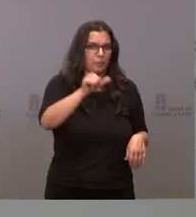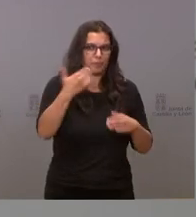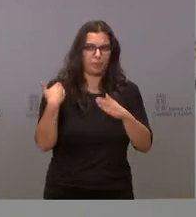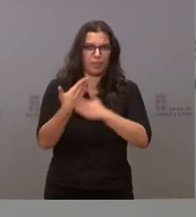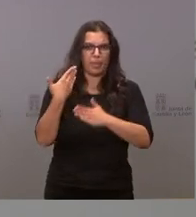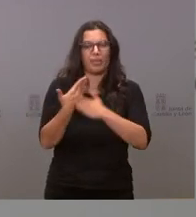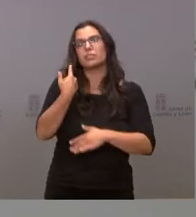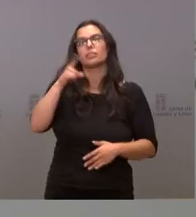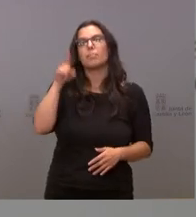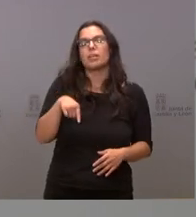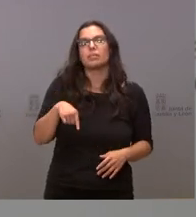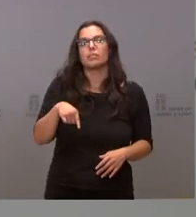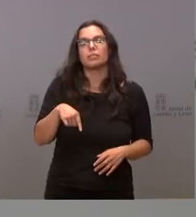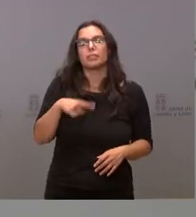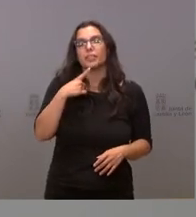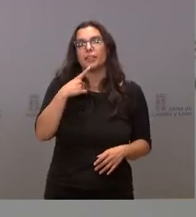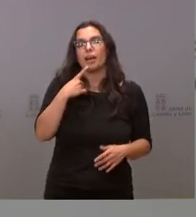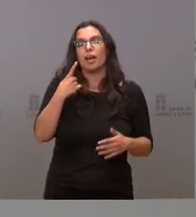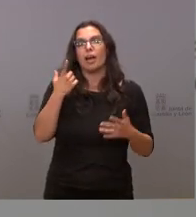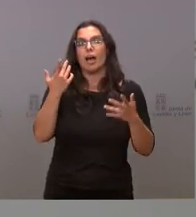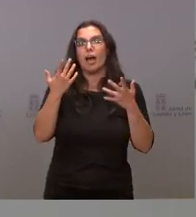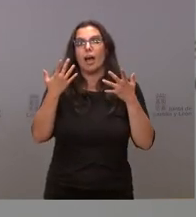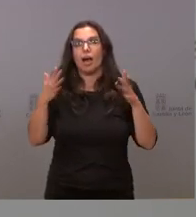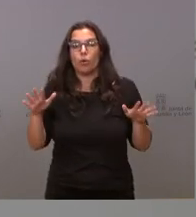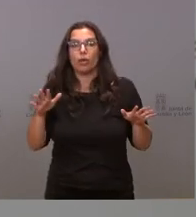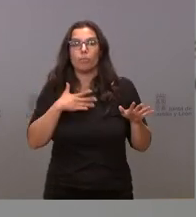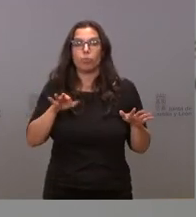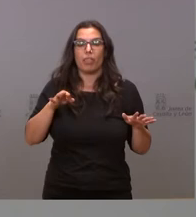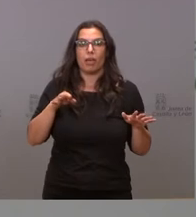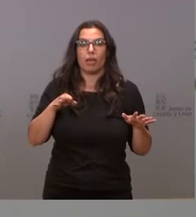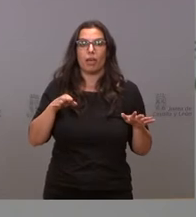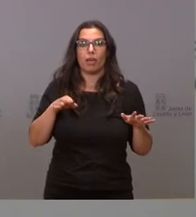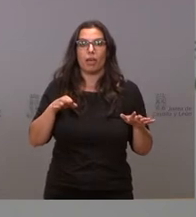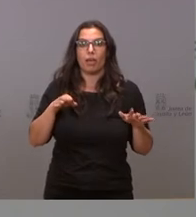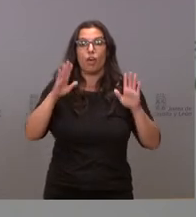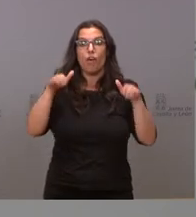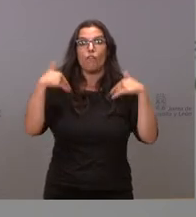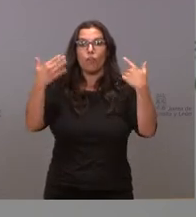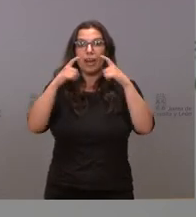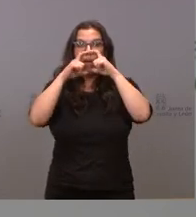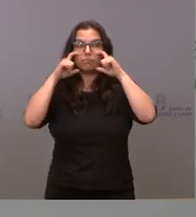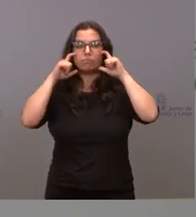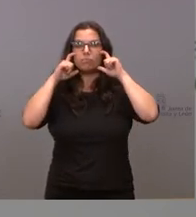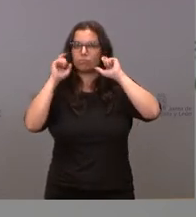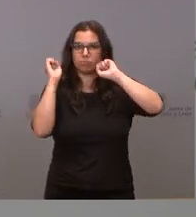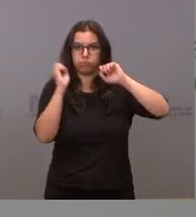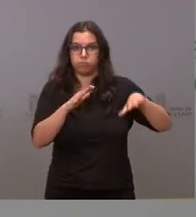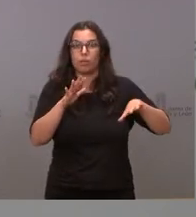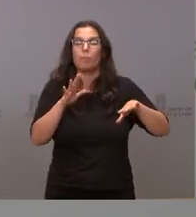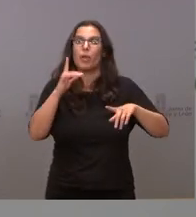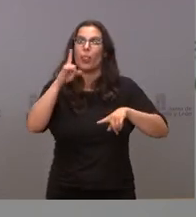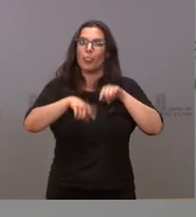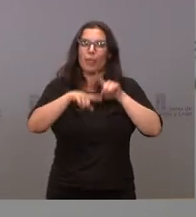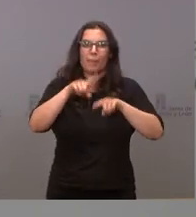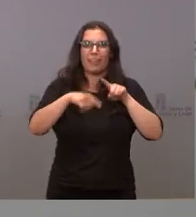días, que, a pesar de que se pueda eliminar en el exterior en determinadas circunstancias, grandes